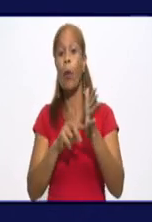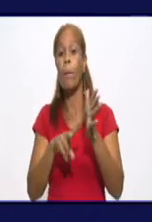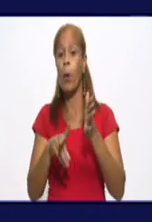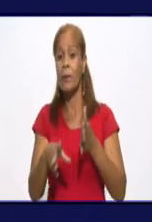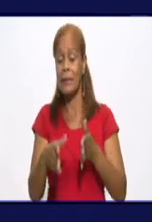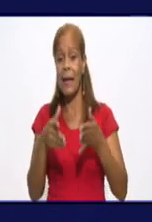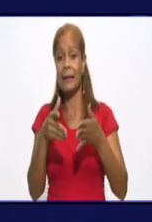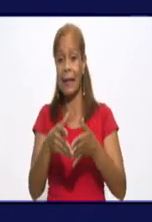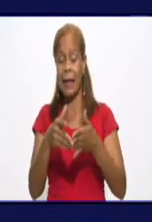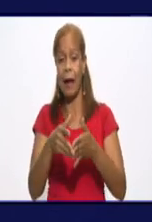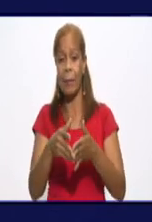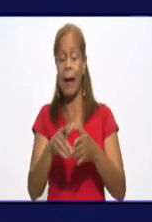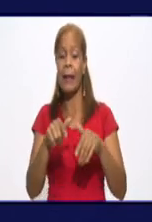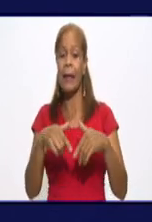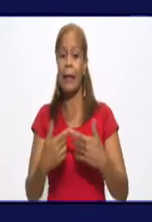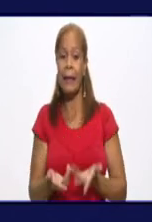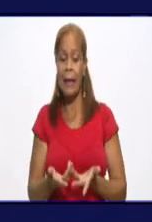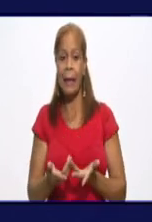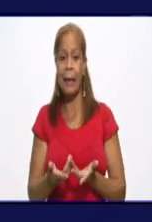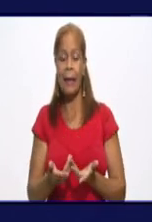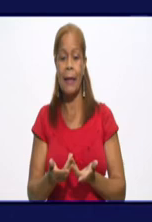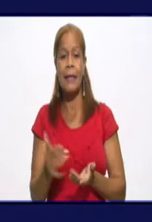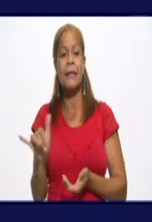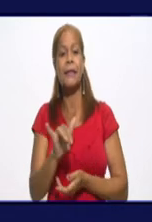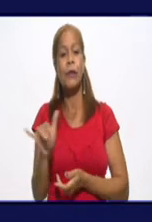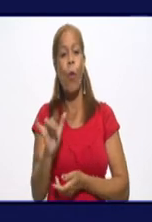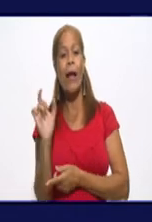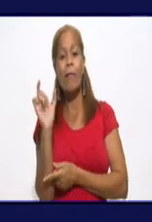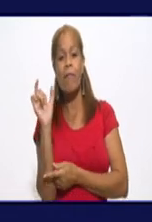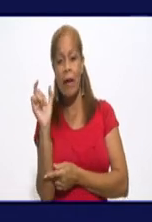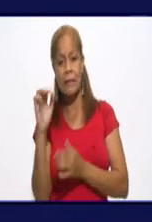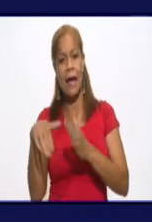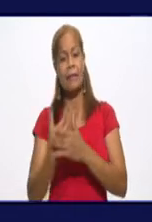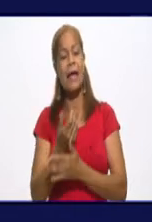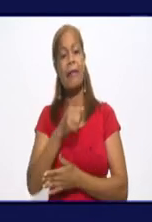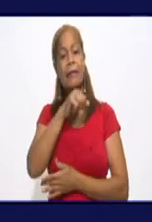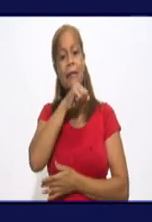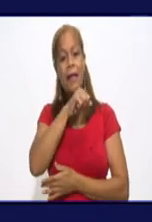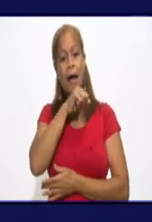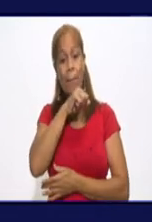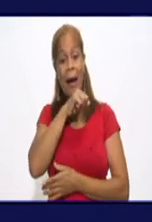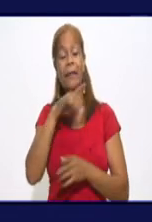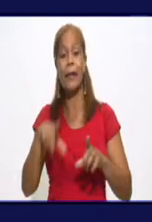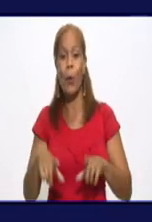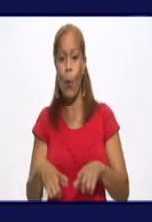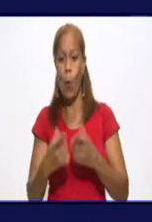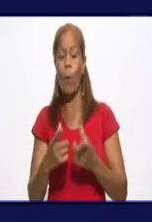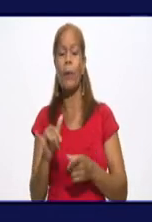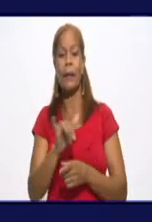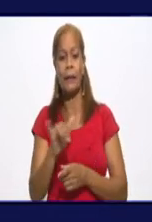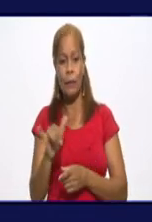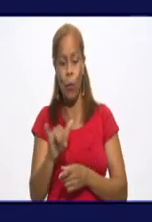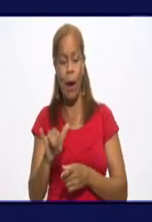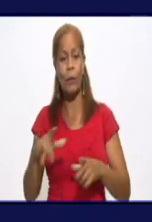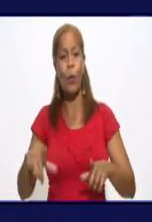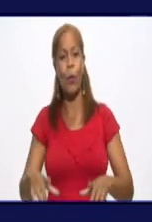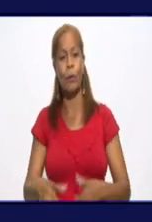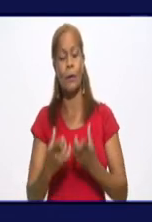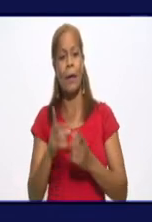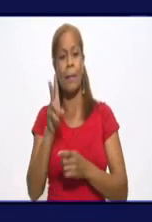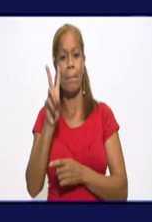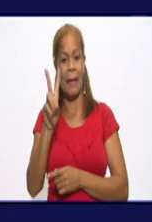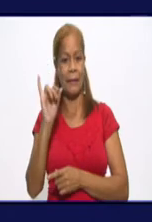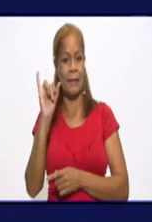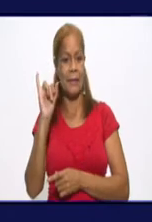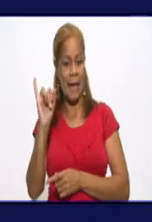coincidiendo con el Día de las Madres, cumplirán su aniversario número 26,